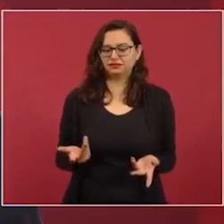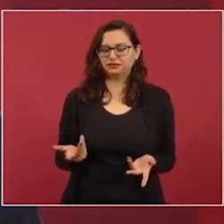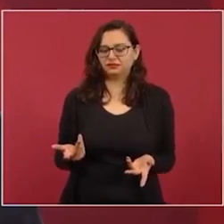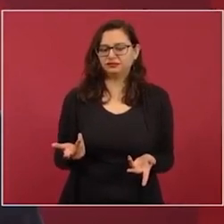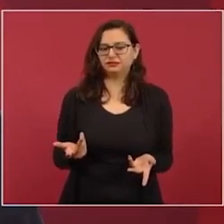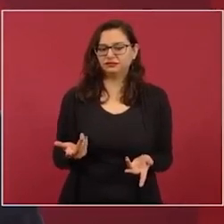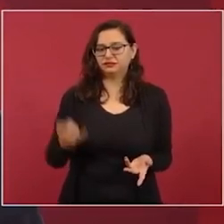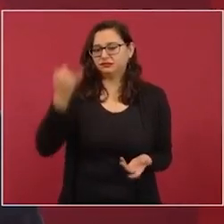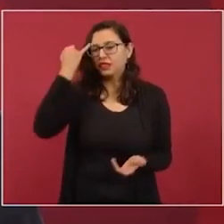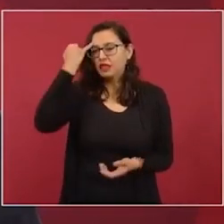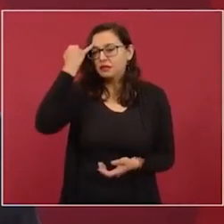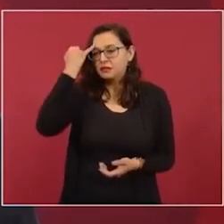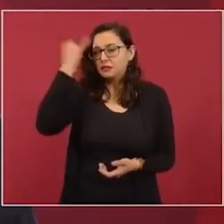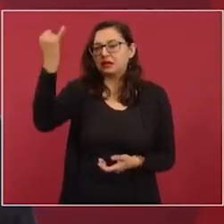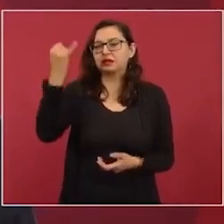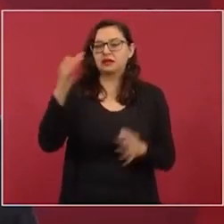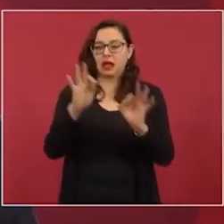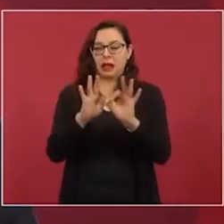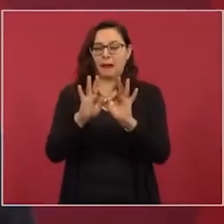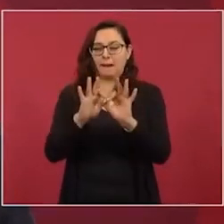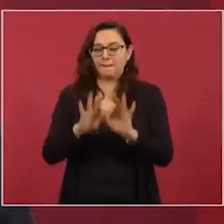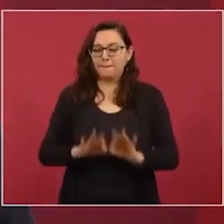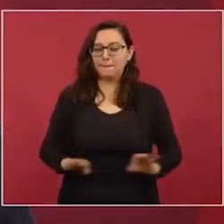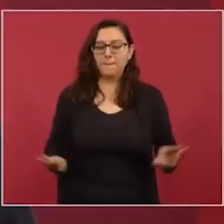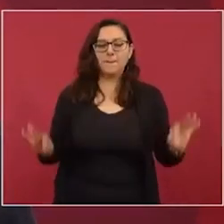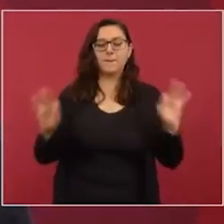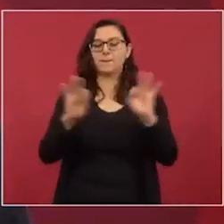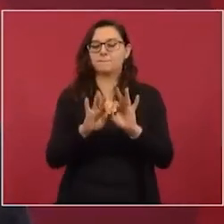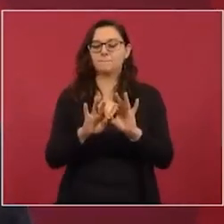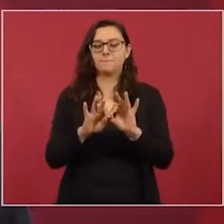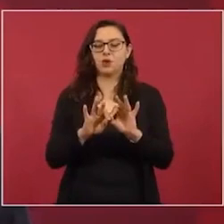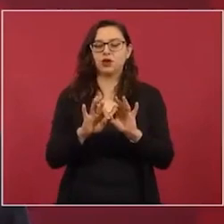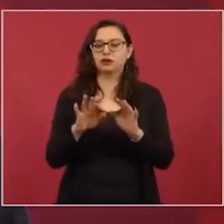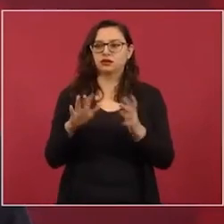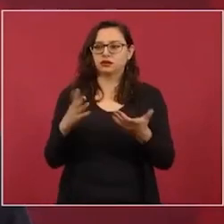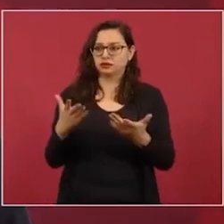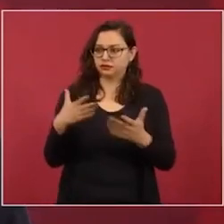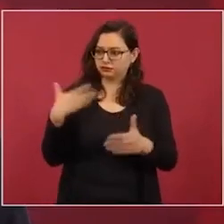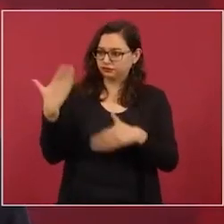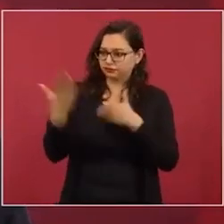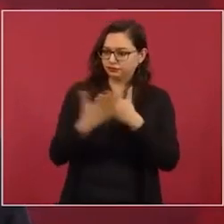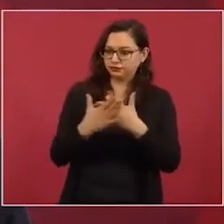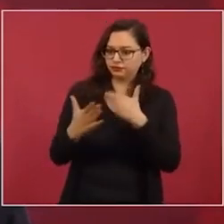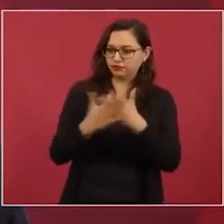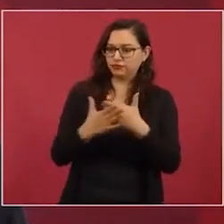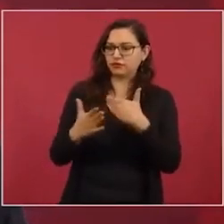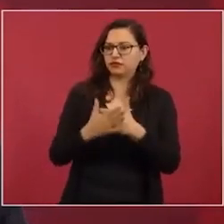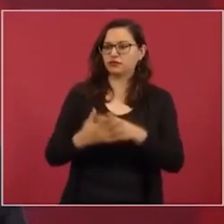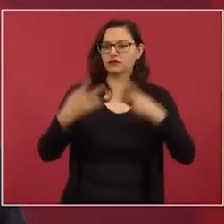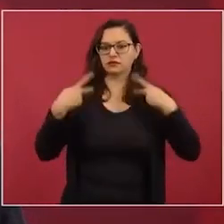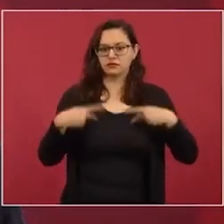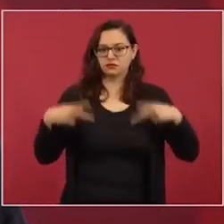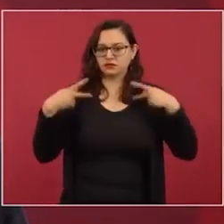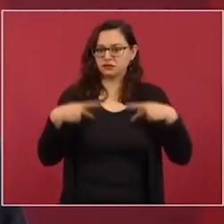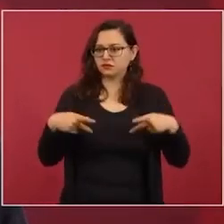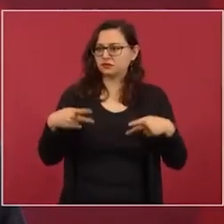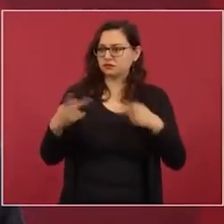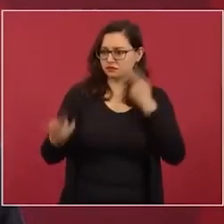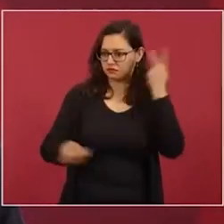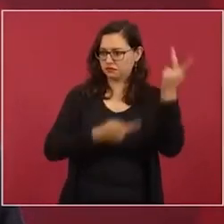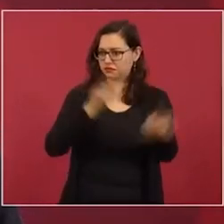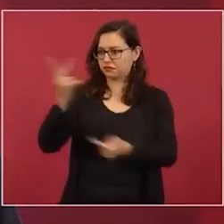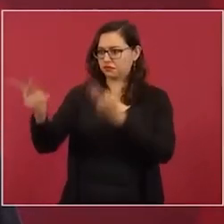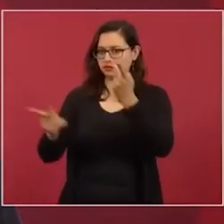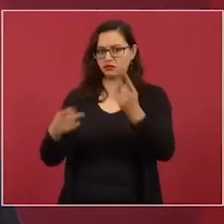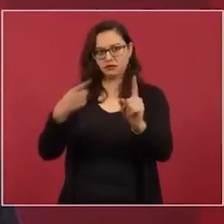una consulta para que el pueblo decida si quiere que continúe el